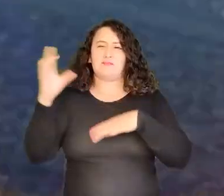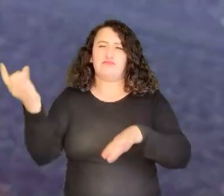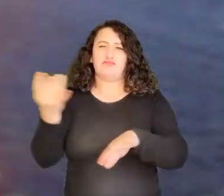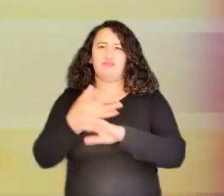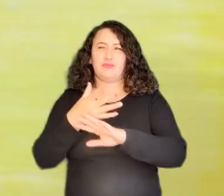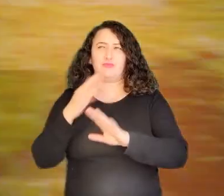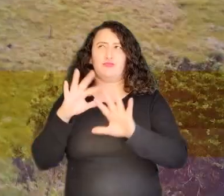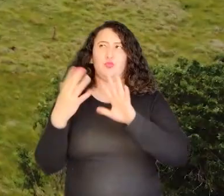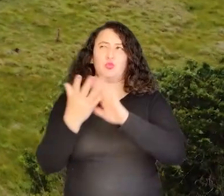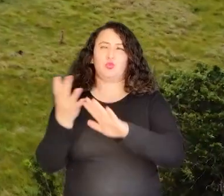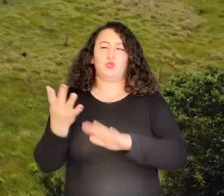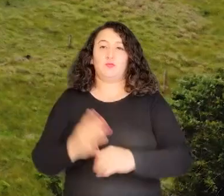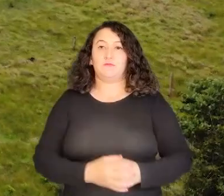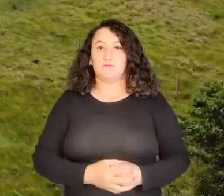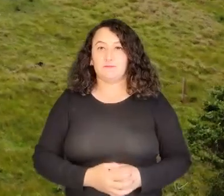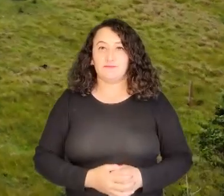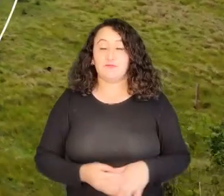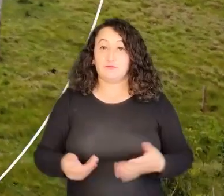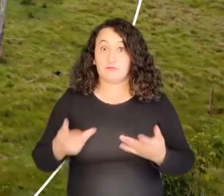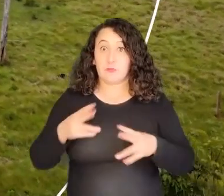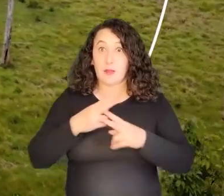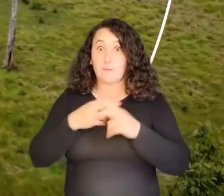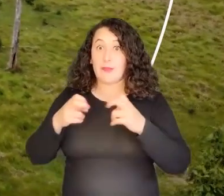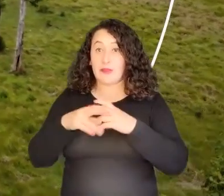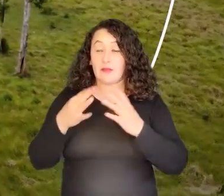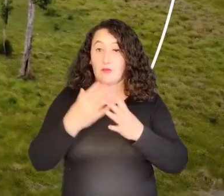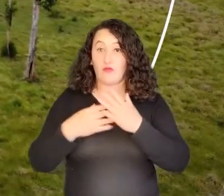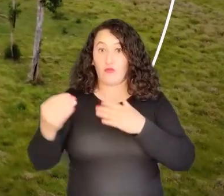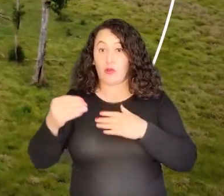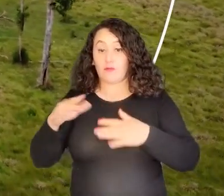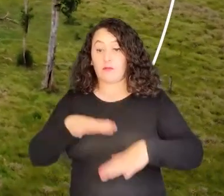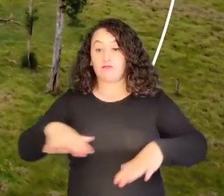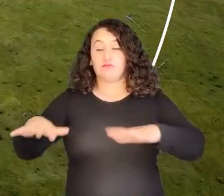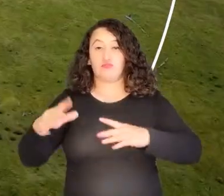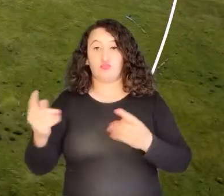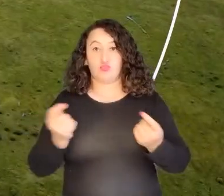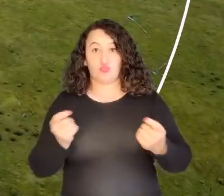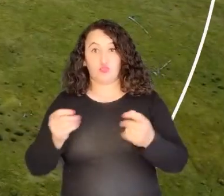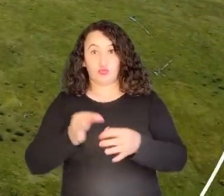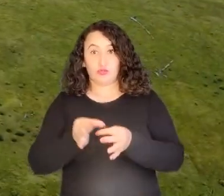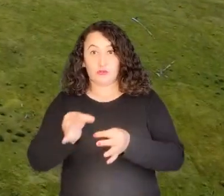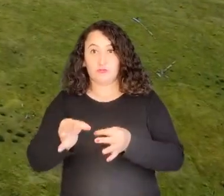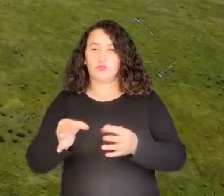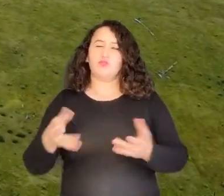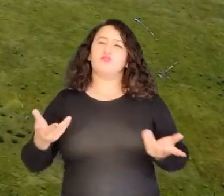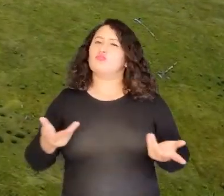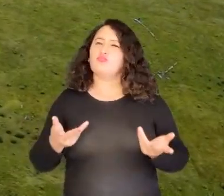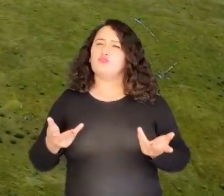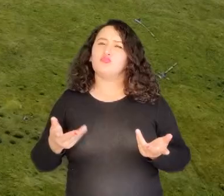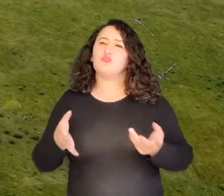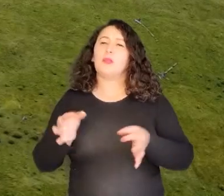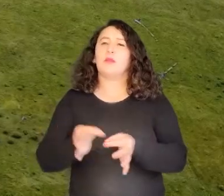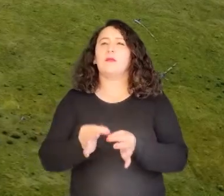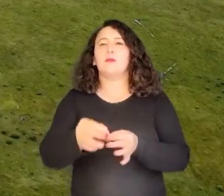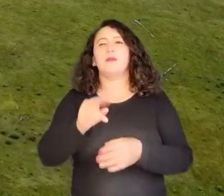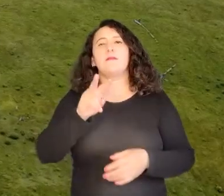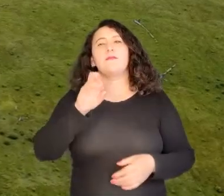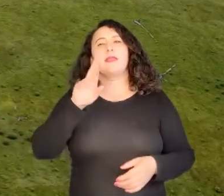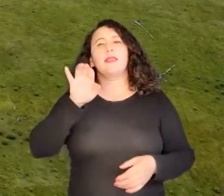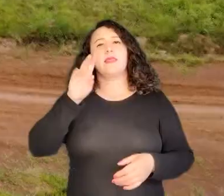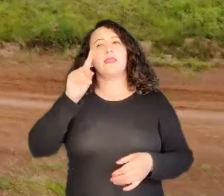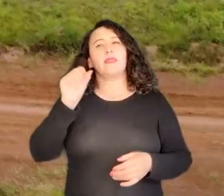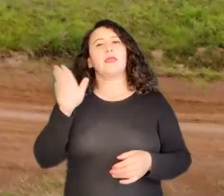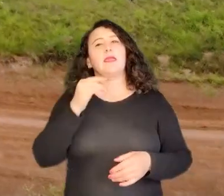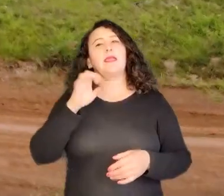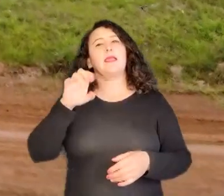del planeta. Fuera del parque, pero dentro de la jurisdicción del municipio, visitamos la vereda El Triunfo, en donde 35